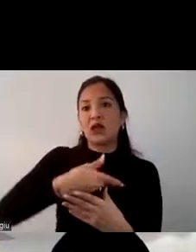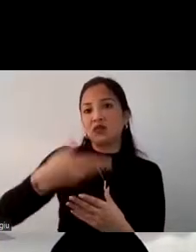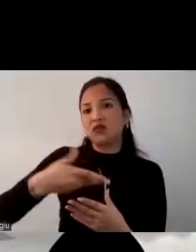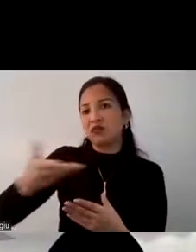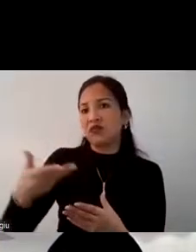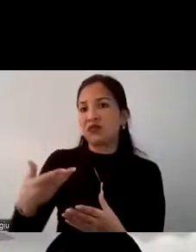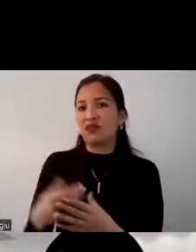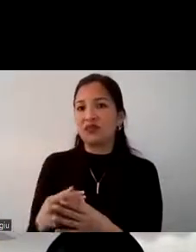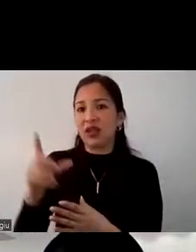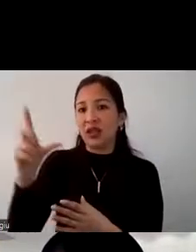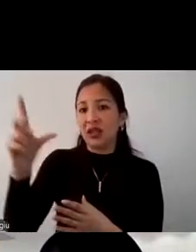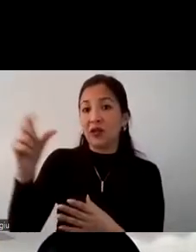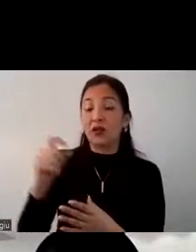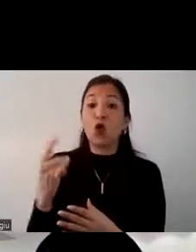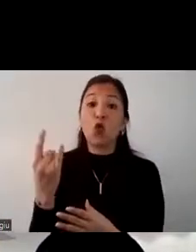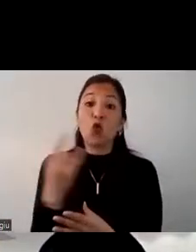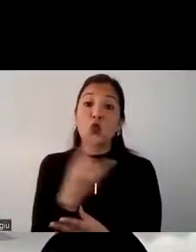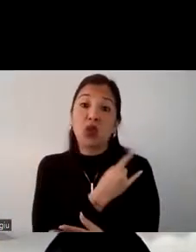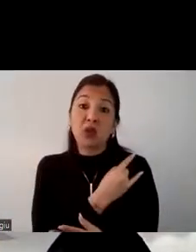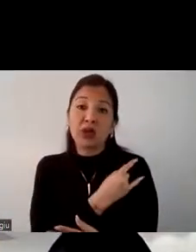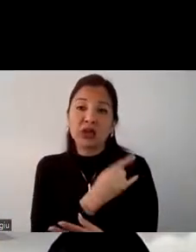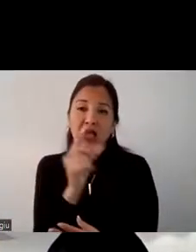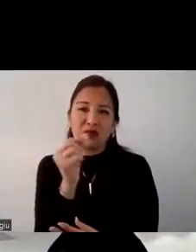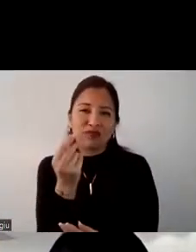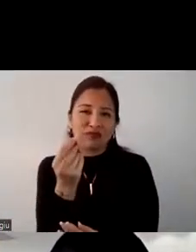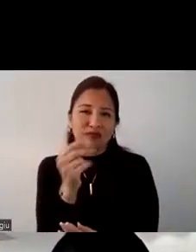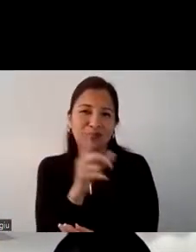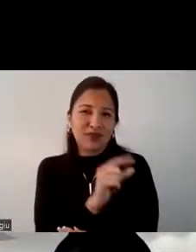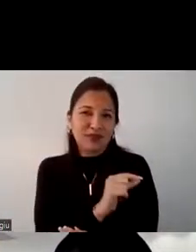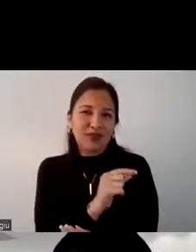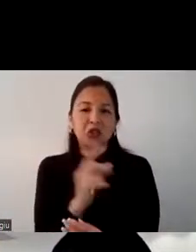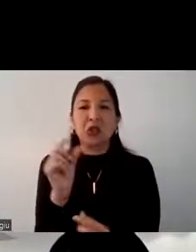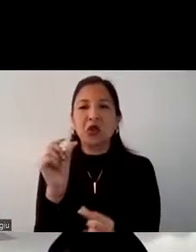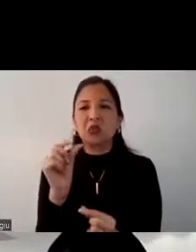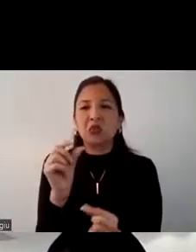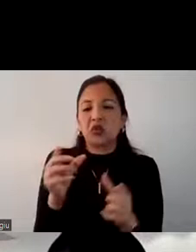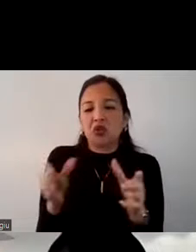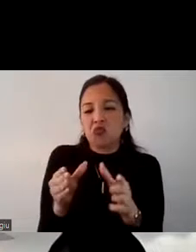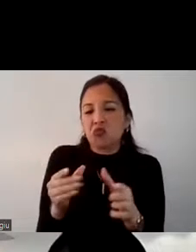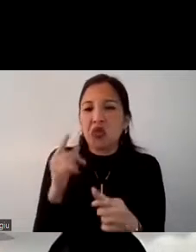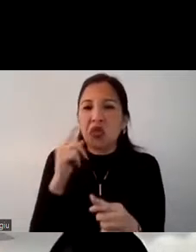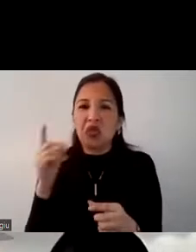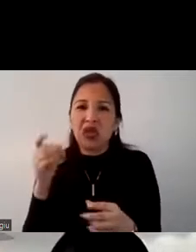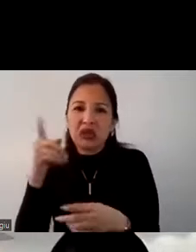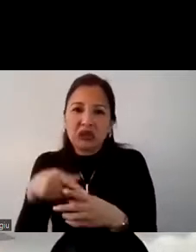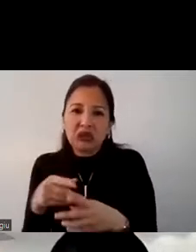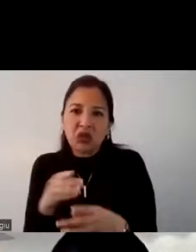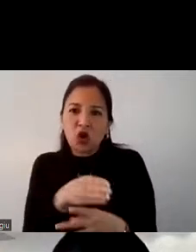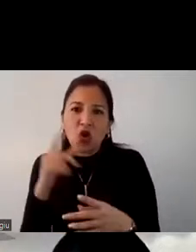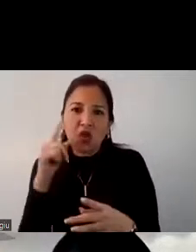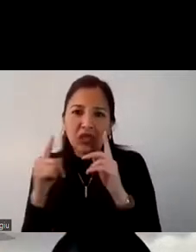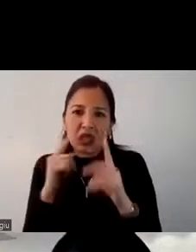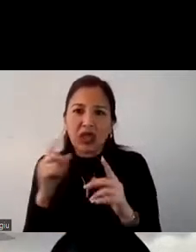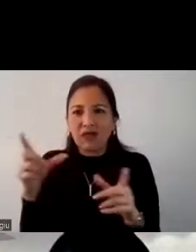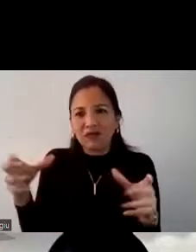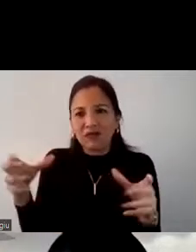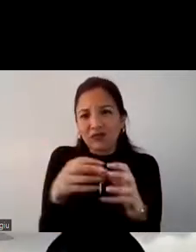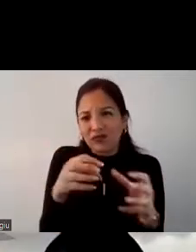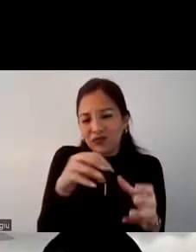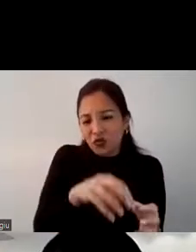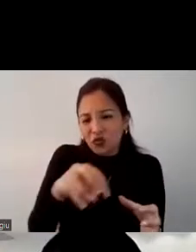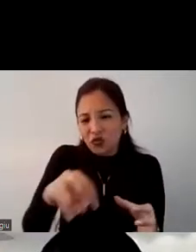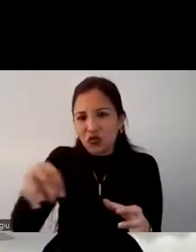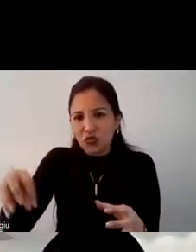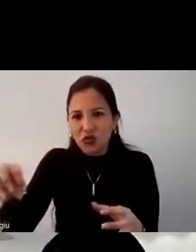a ver este los que están en la universidad y no tienen mucho presupuesto quizás pequeñas estadías pequeños este pequeños viajes donde pueden